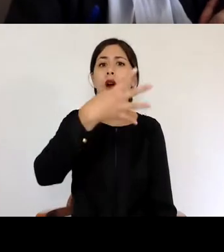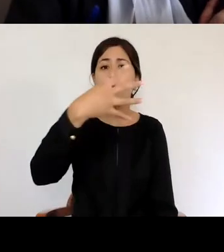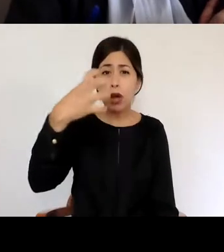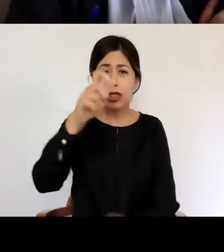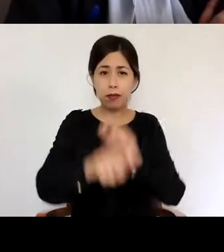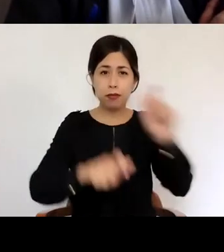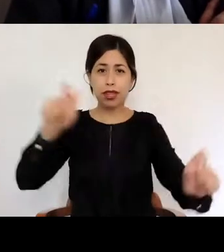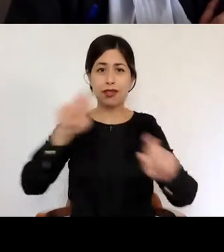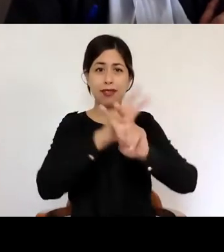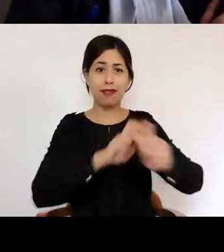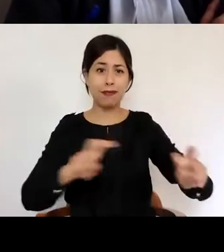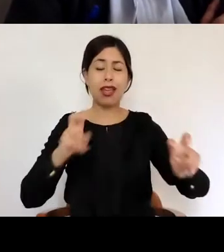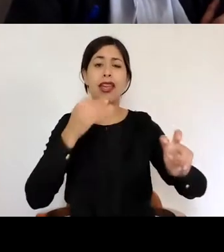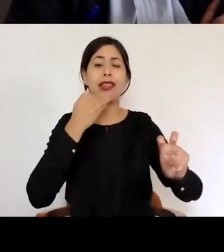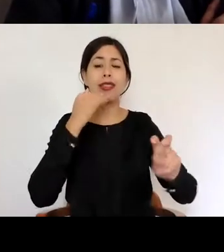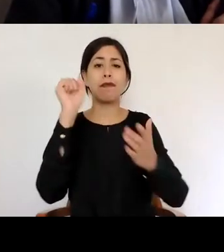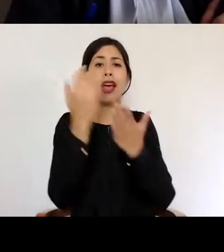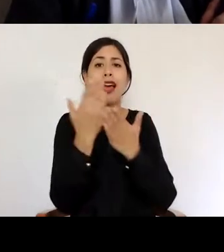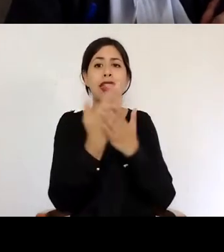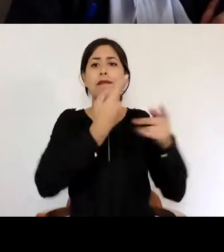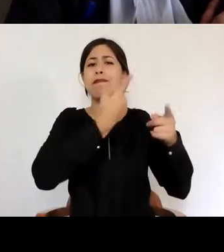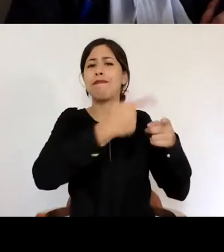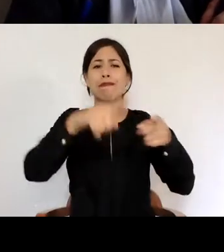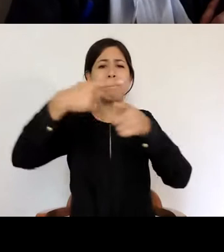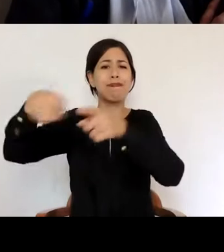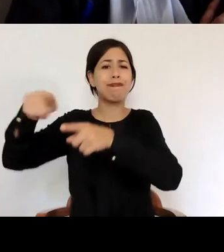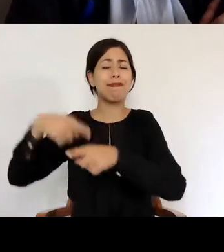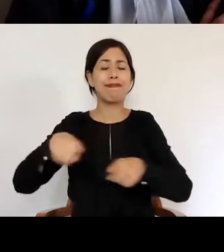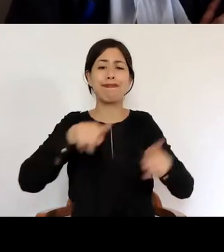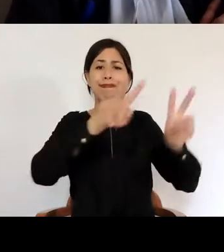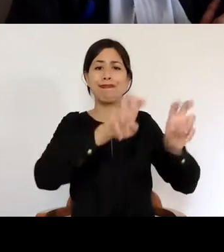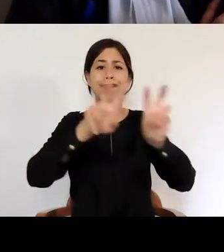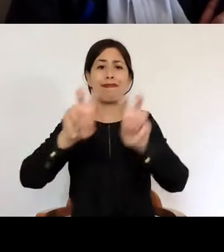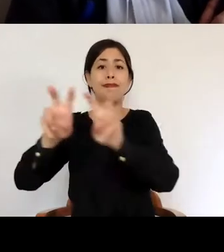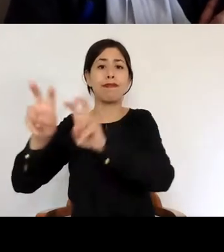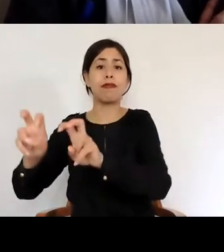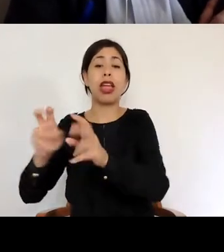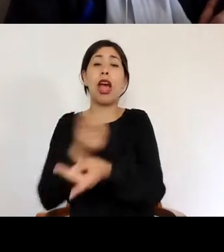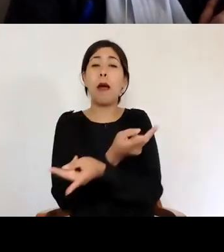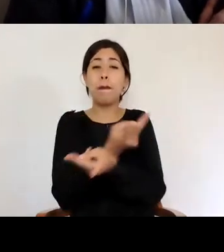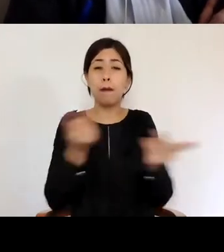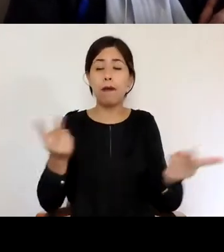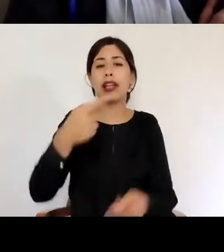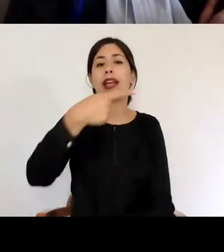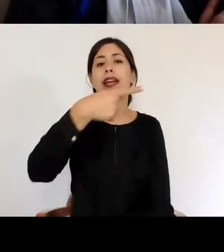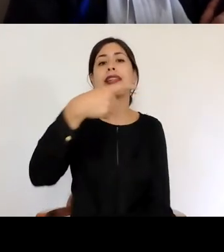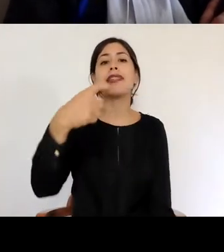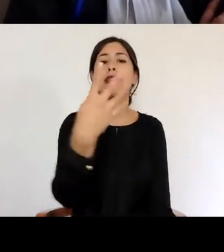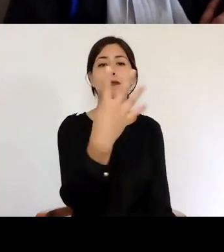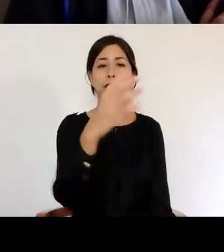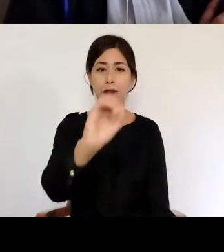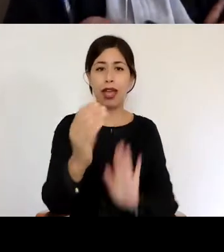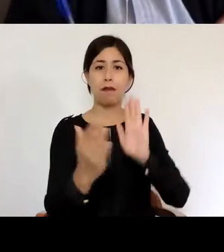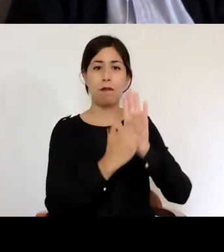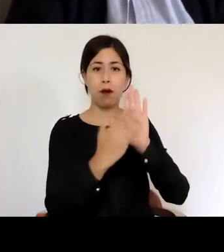y académicos de distintas disciplinas y se han publicado cerca de 140 propuestas. Nos